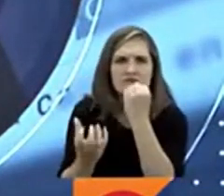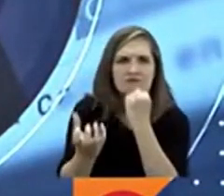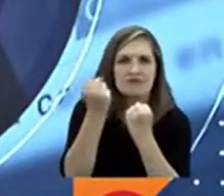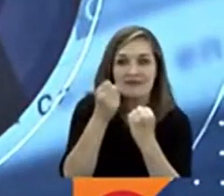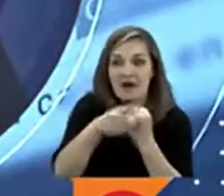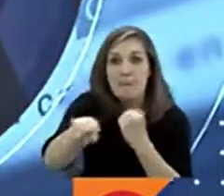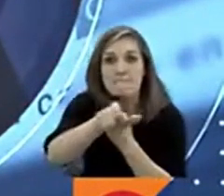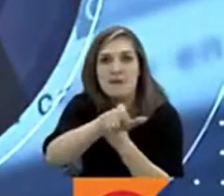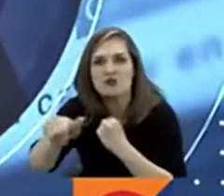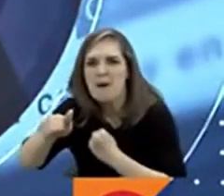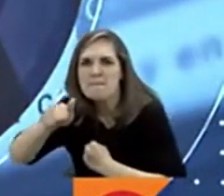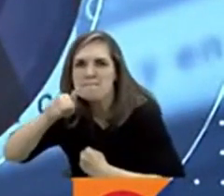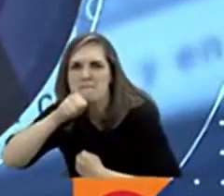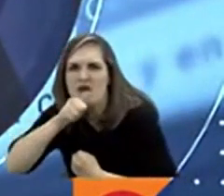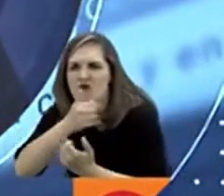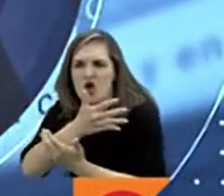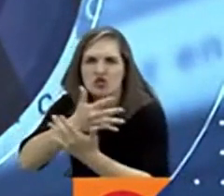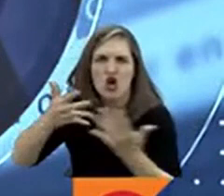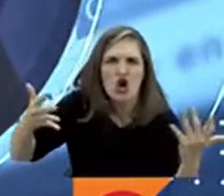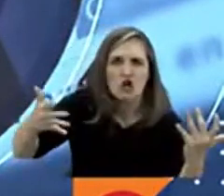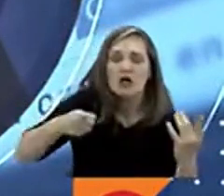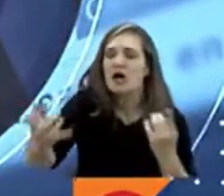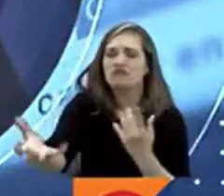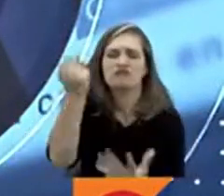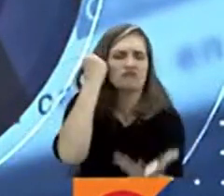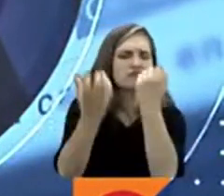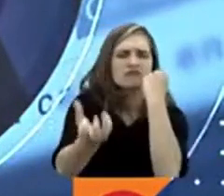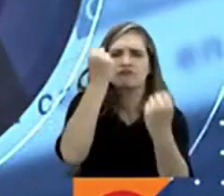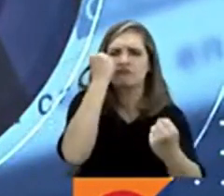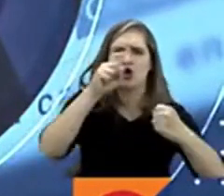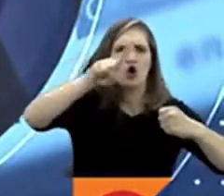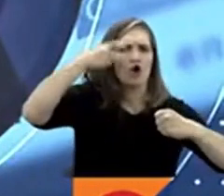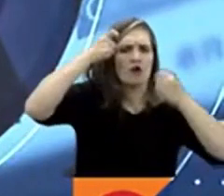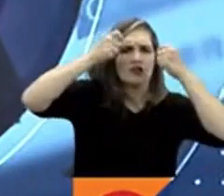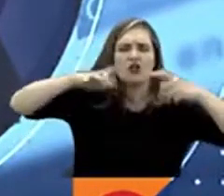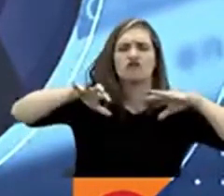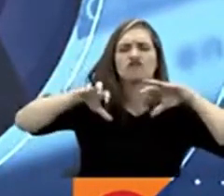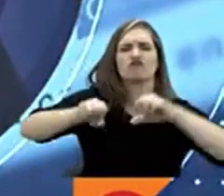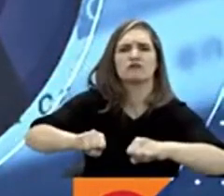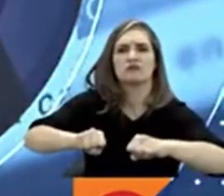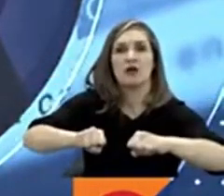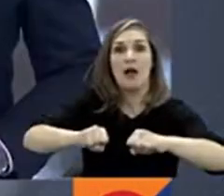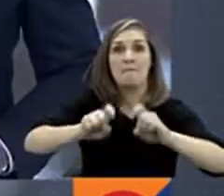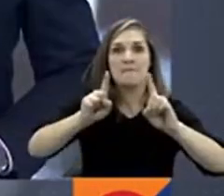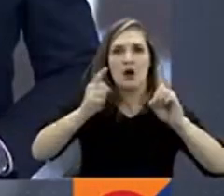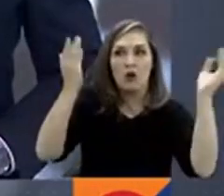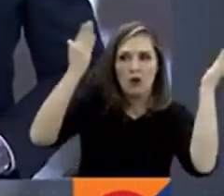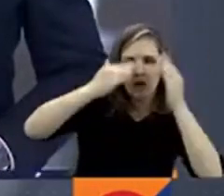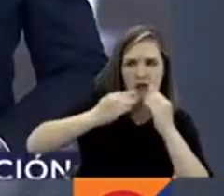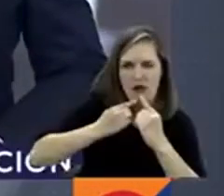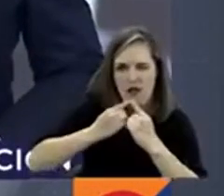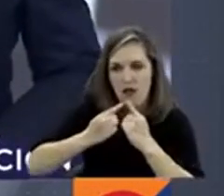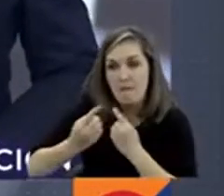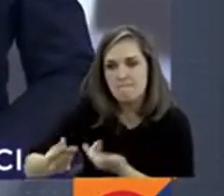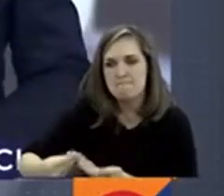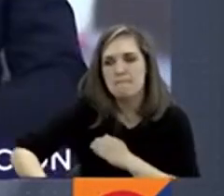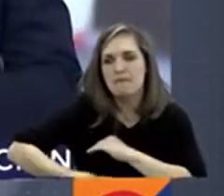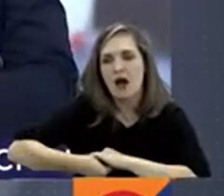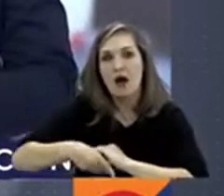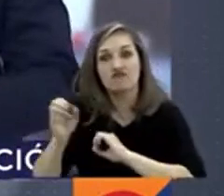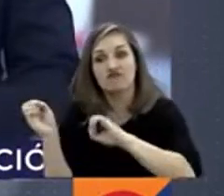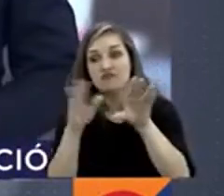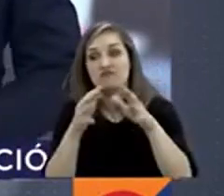sumas de dinero a personas relacionadas con procesos de narcotráfico para así evitar su extradición a Estados Unidos. Juan Carlos Giraldo, buenas noches.